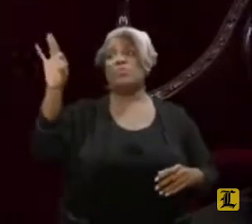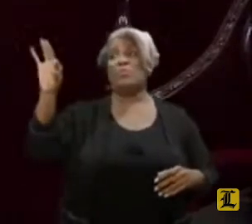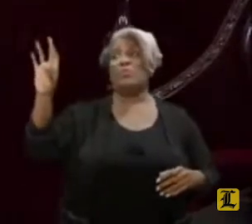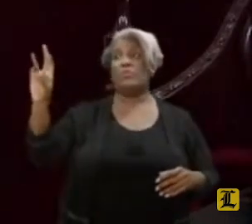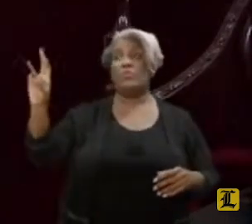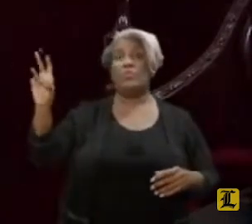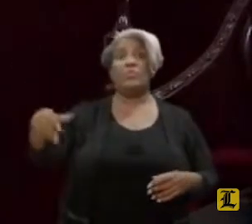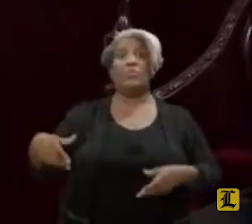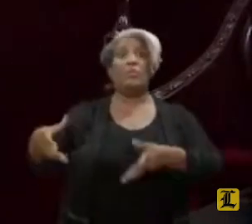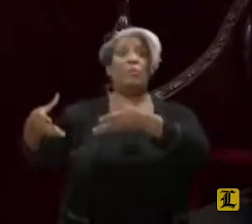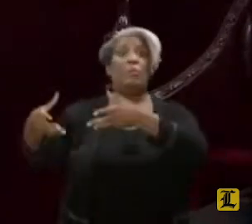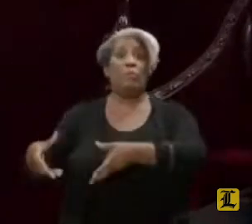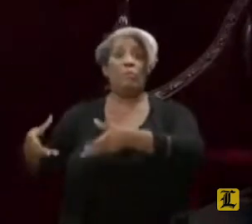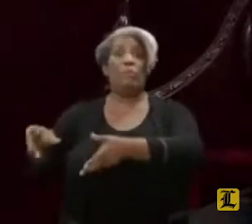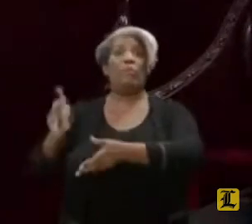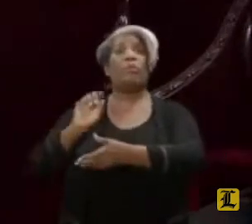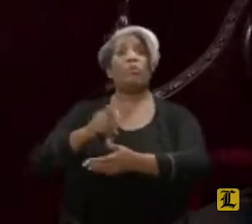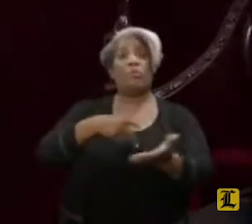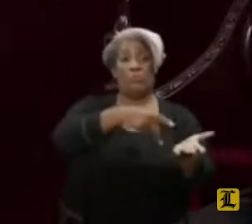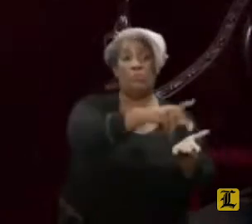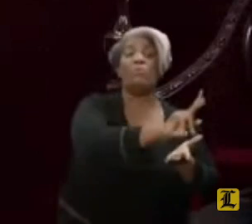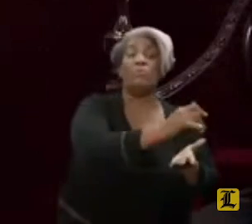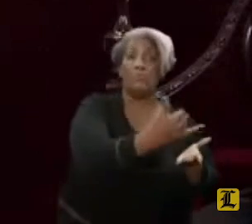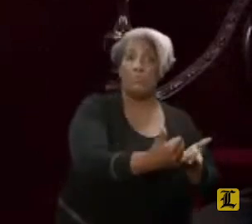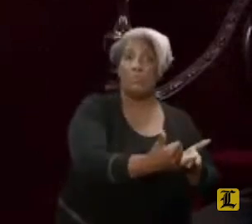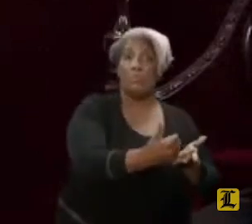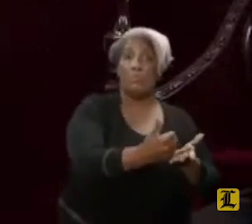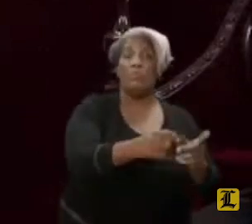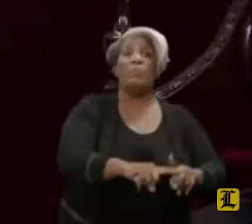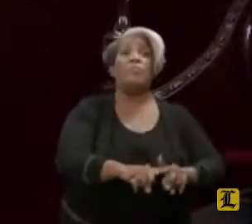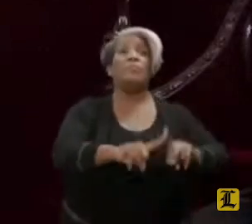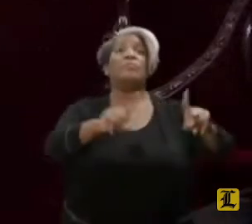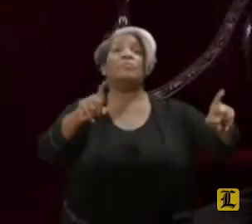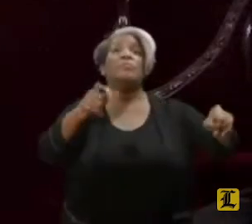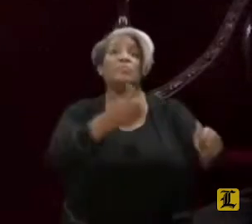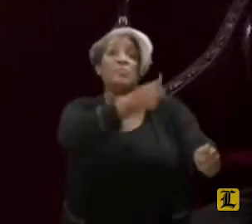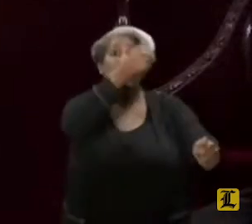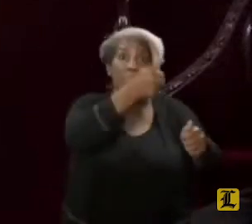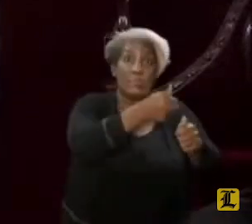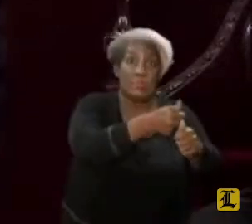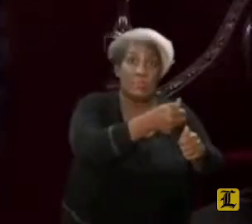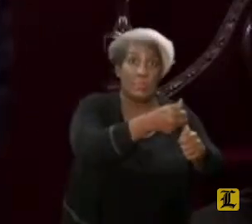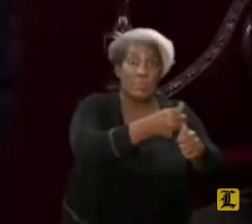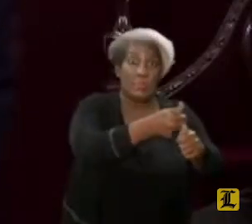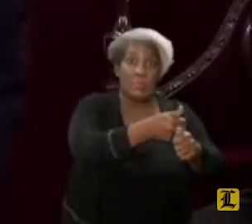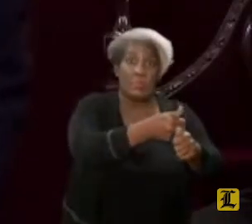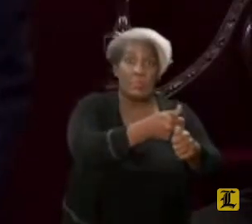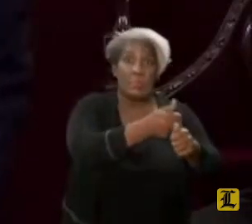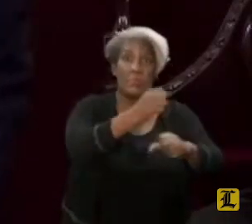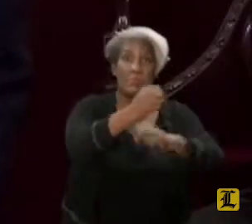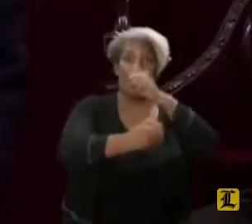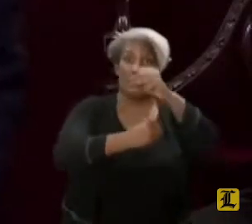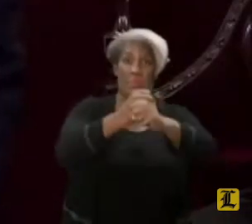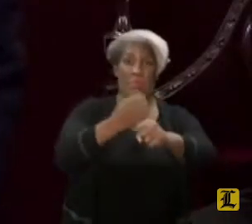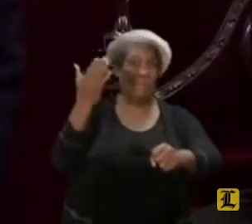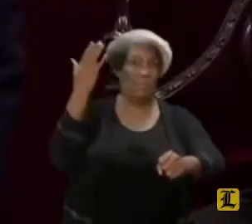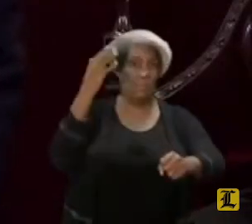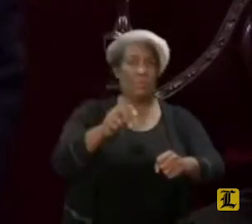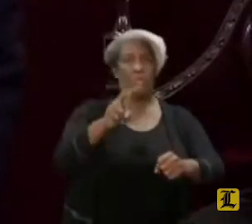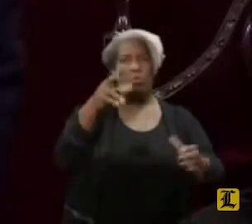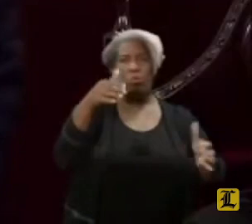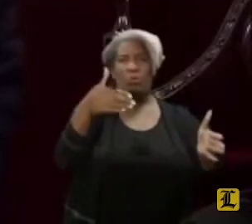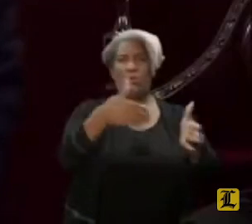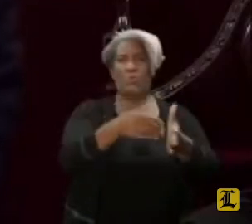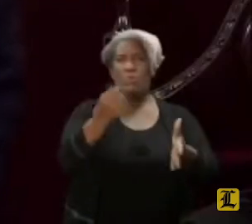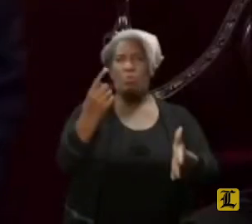salario. Sin embargo, si hacemos el mismo cálculo para el 2011, $7,583